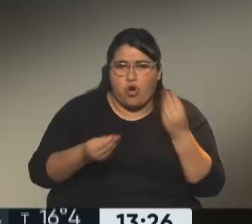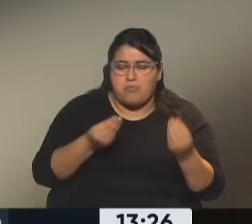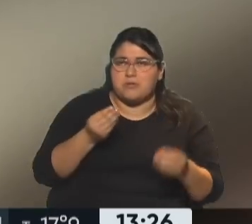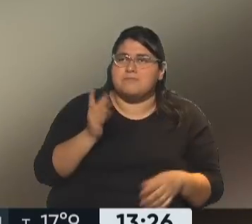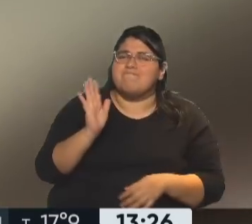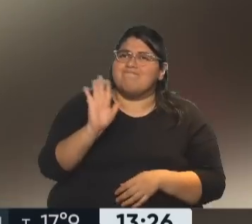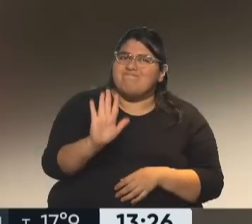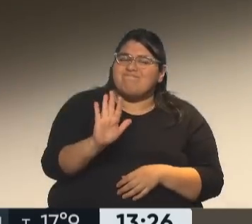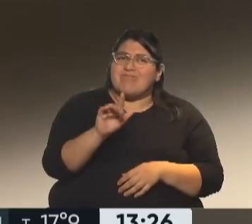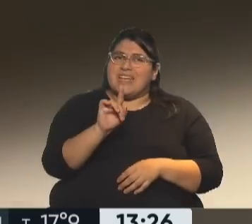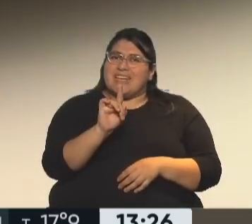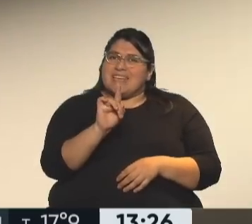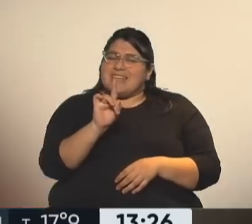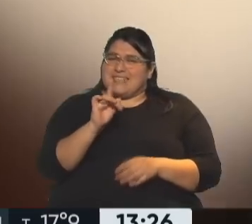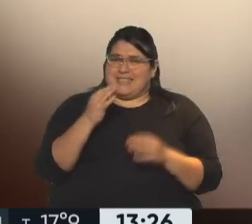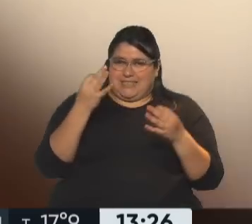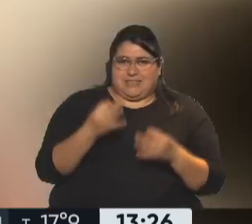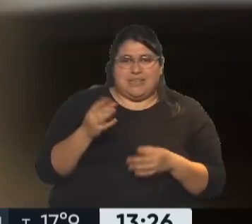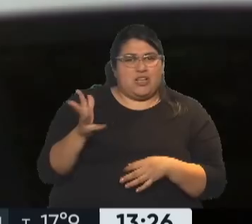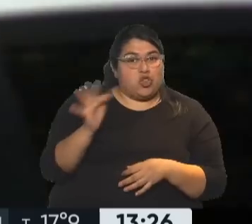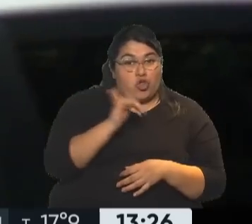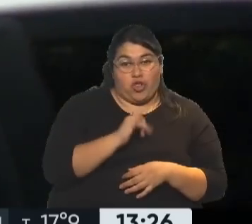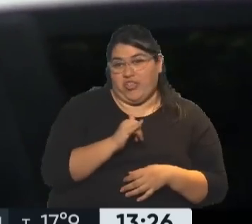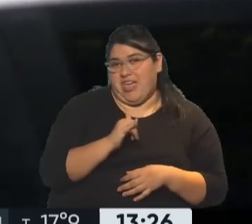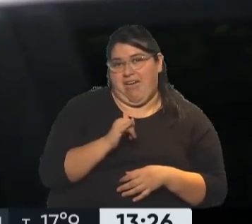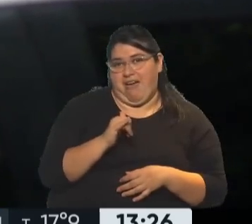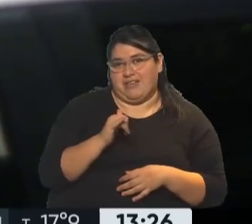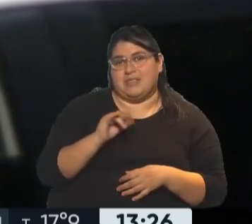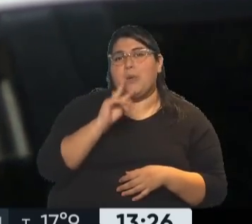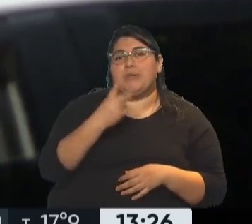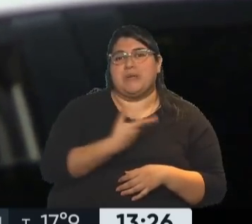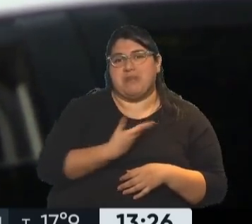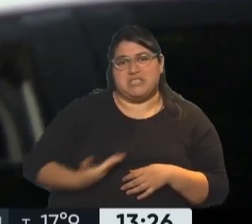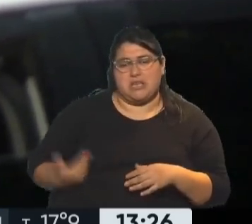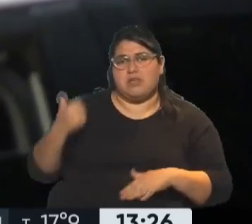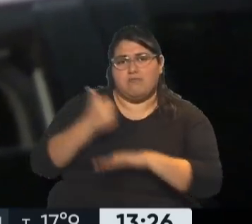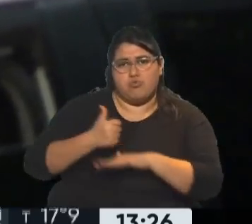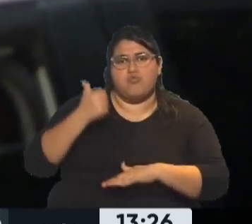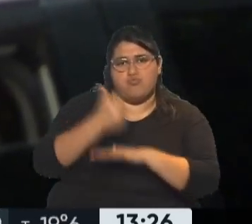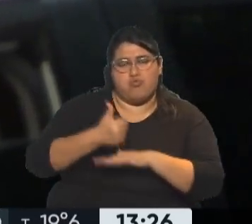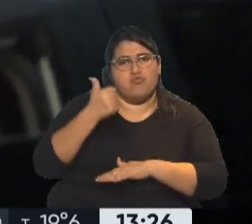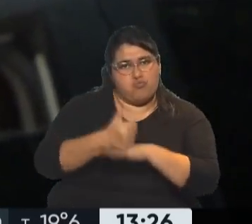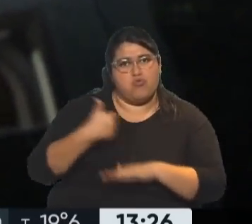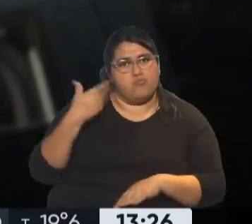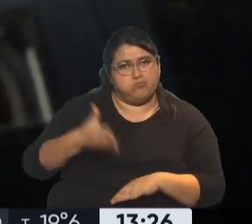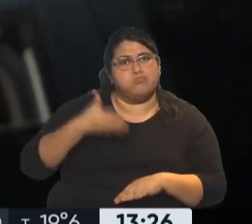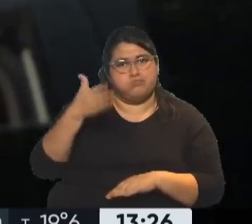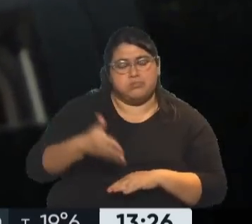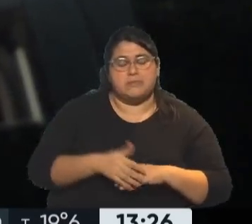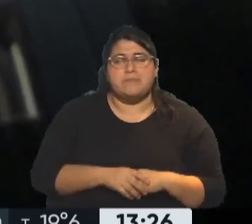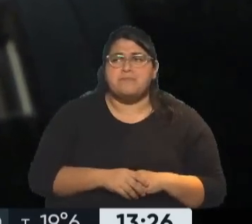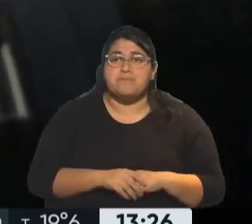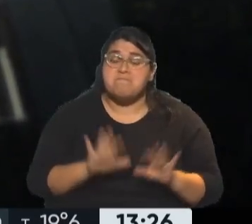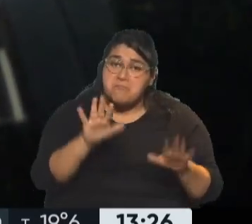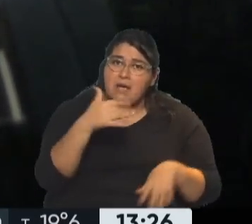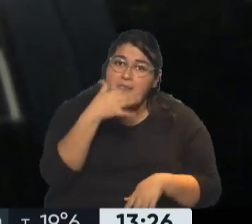tocó ir casi todos los días a la casa de la vicepresidenta a cubrir este momento. Y la